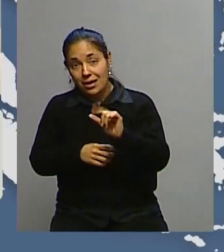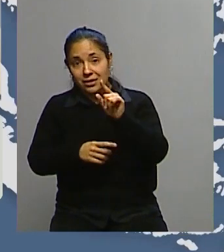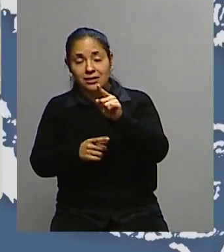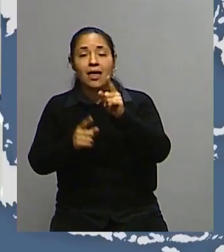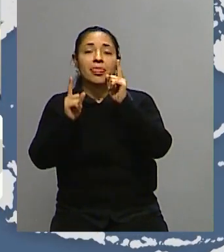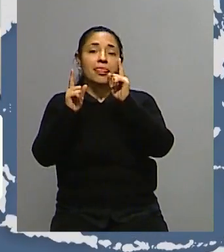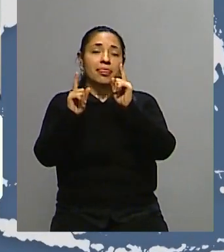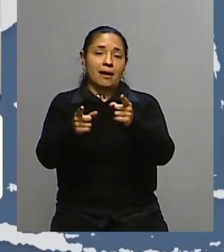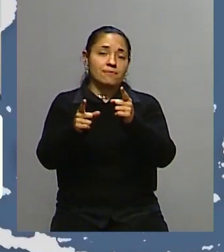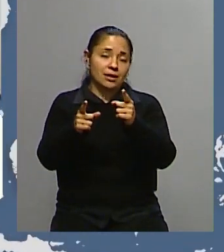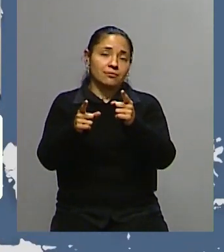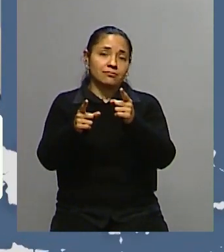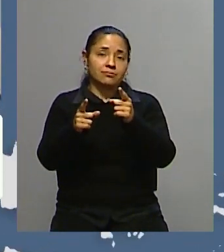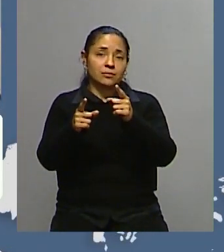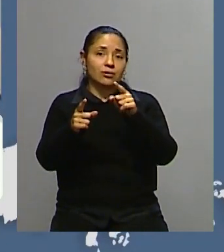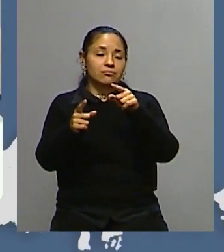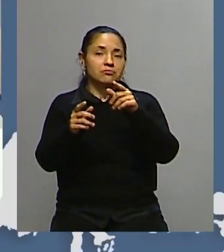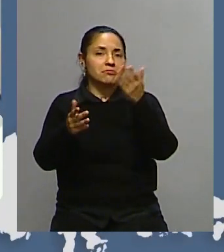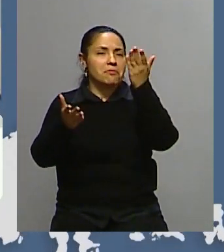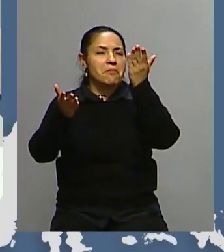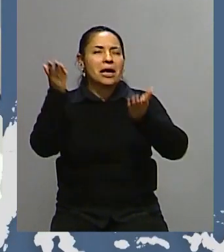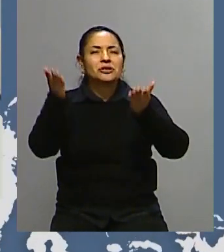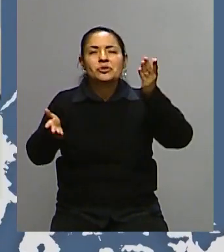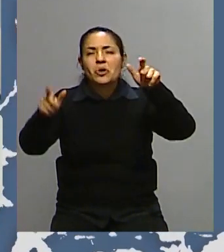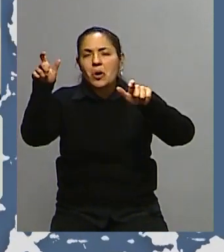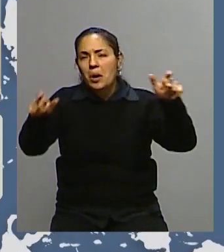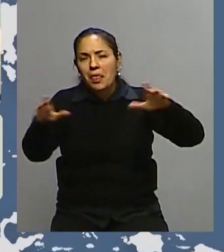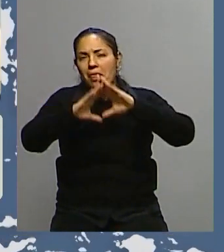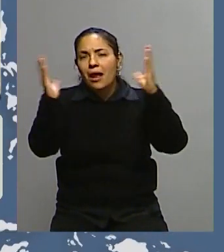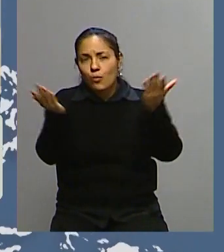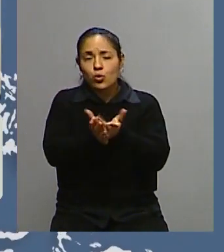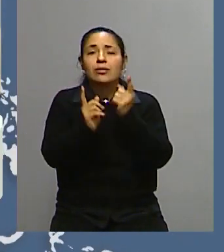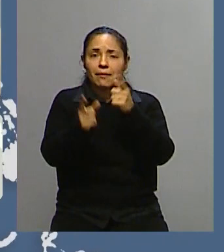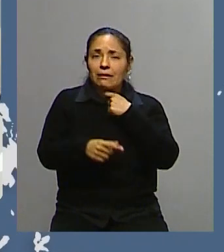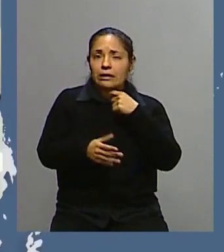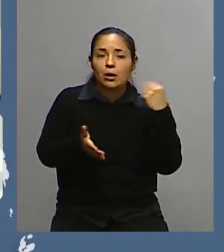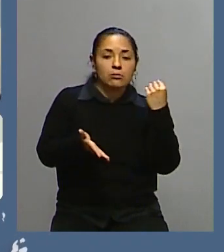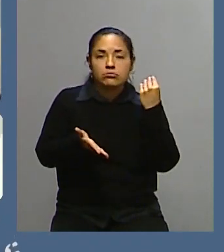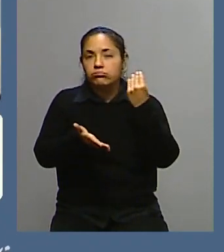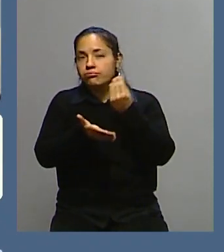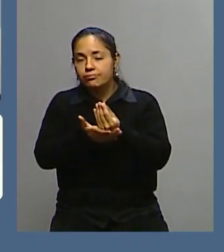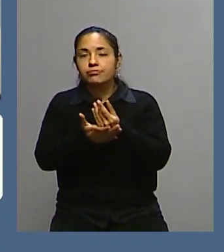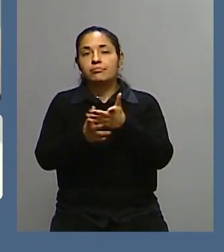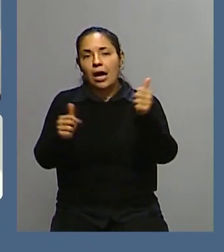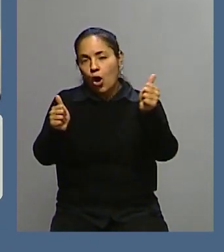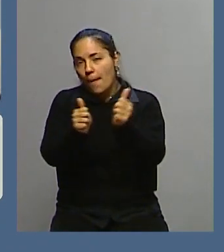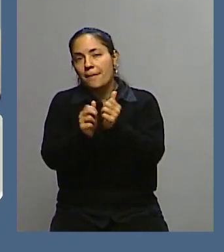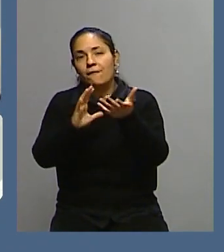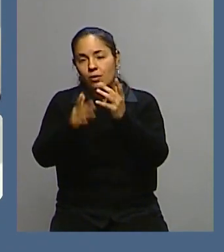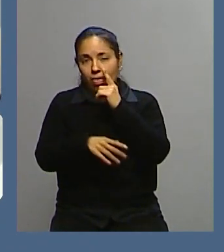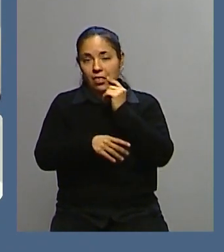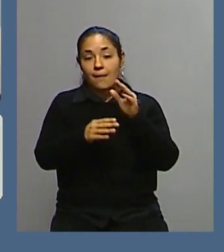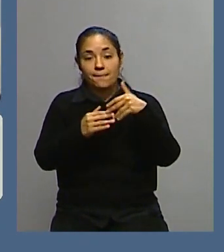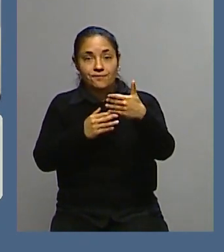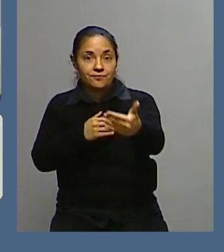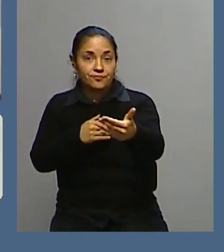distintas, digamos, personalidades del mundo, ¿no? Que quieren ser parte de lo que está sucediendo en estos días y lo que es